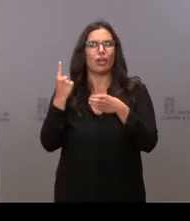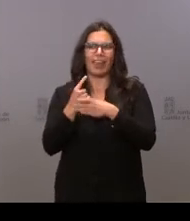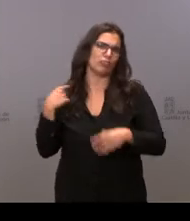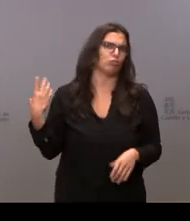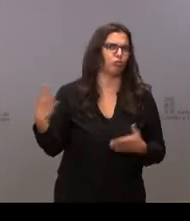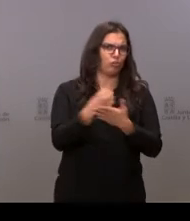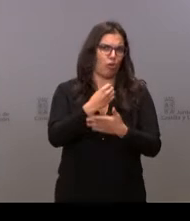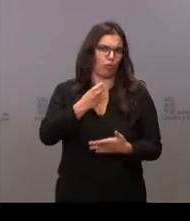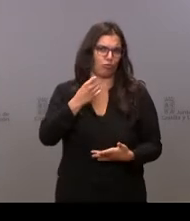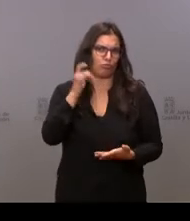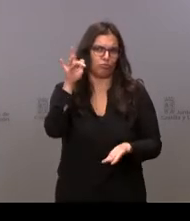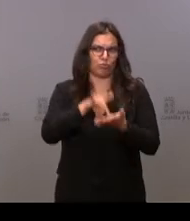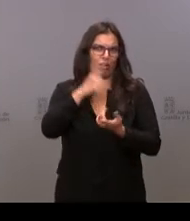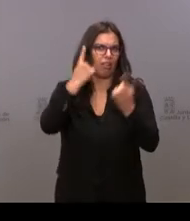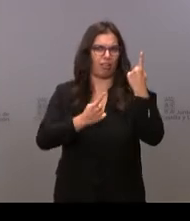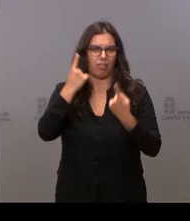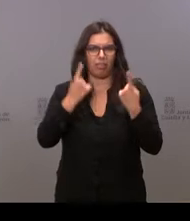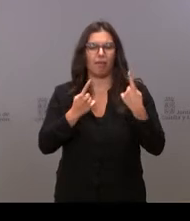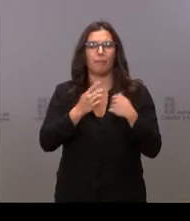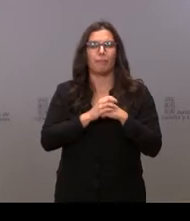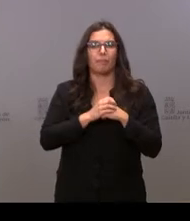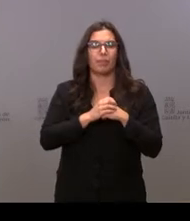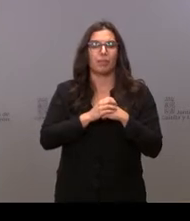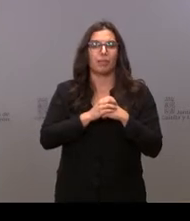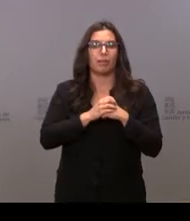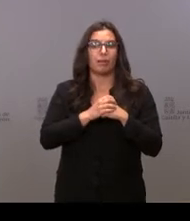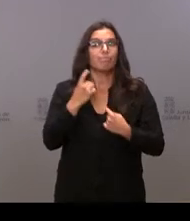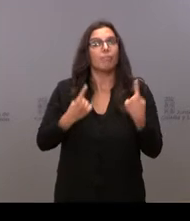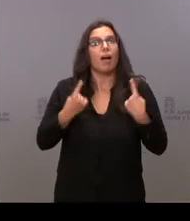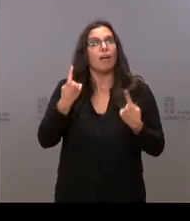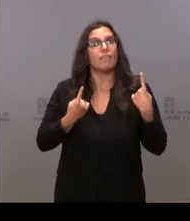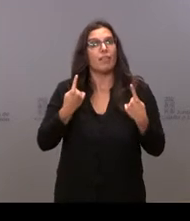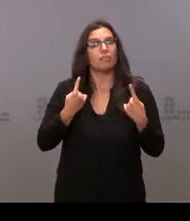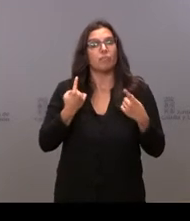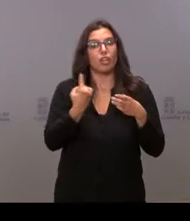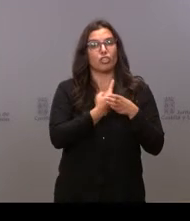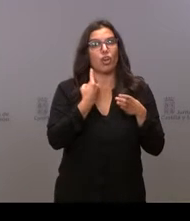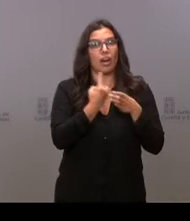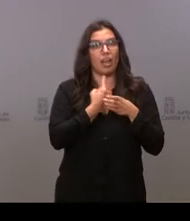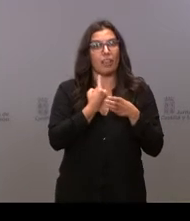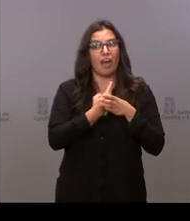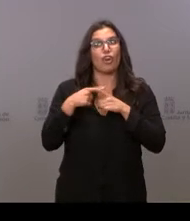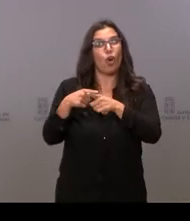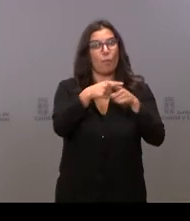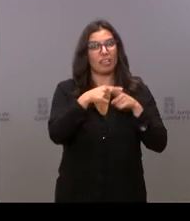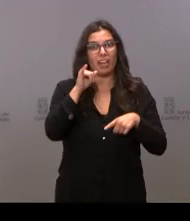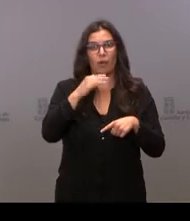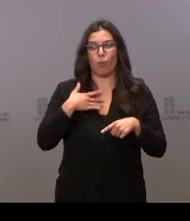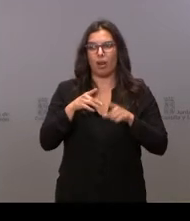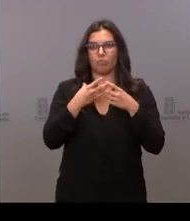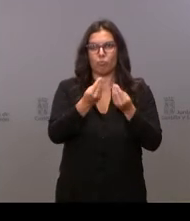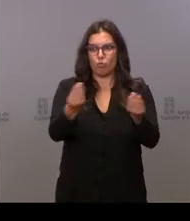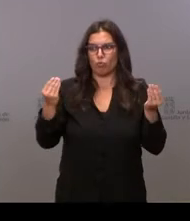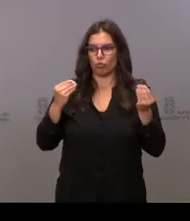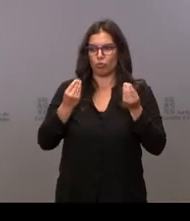momento. Hay una soledad compartida, que puedes estar con mucha gente y estar sola. Por